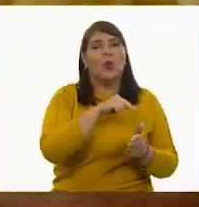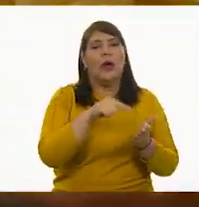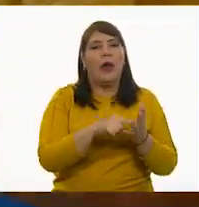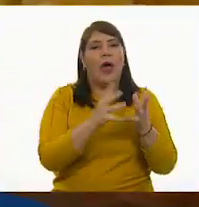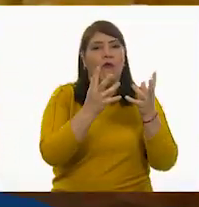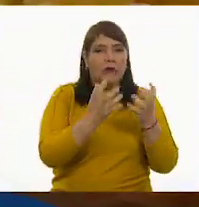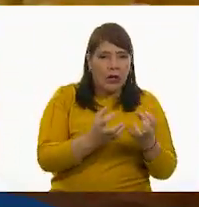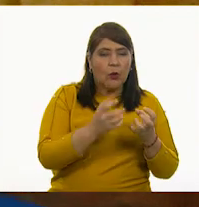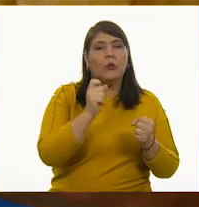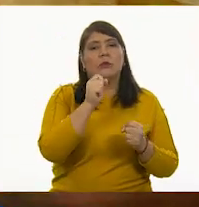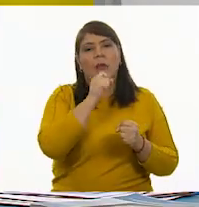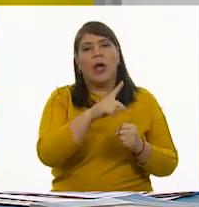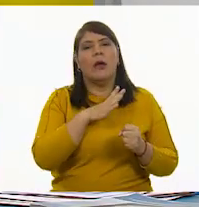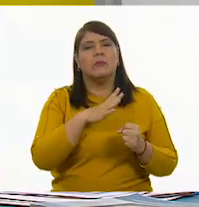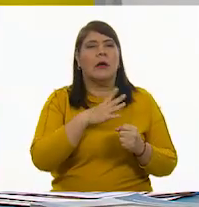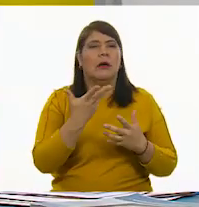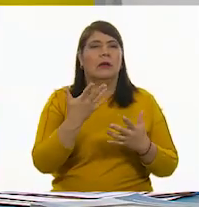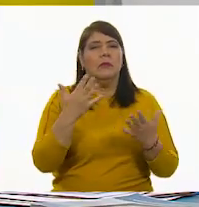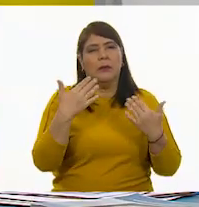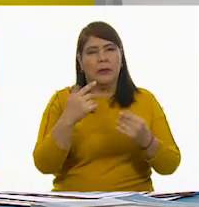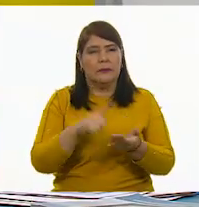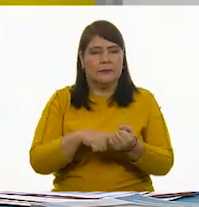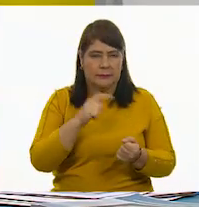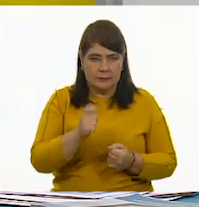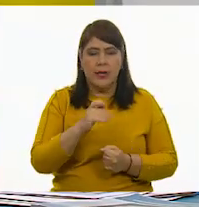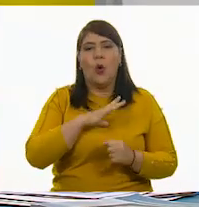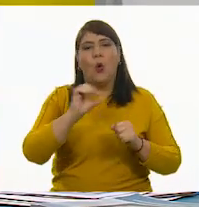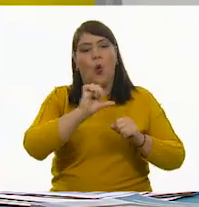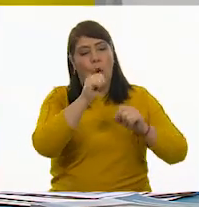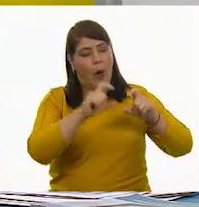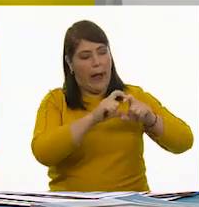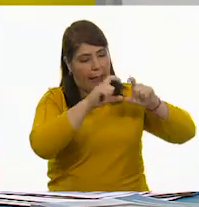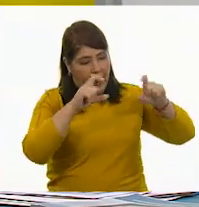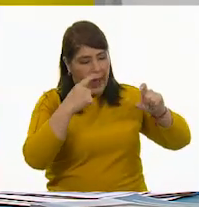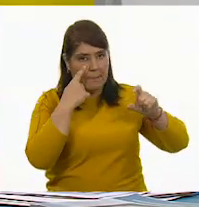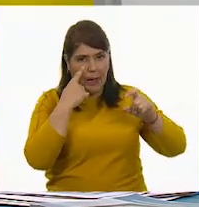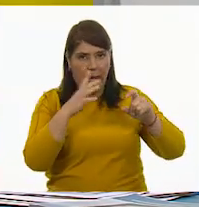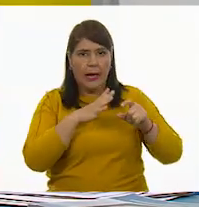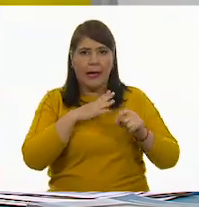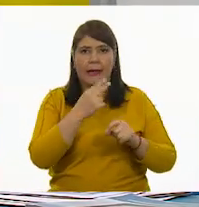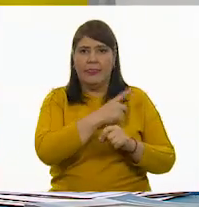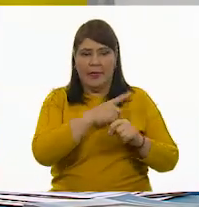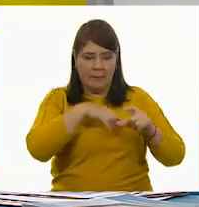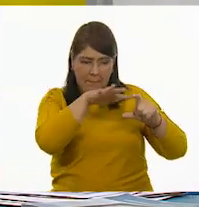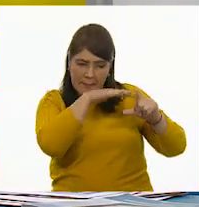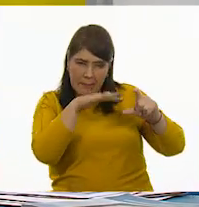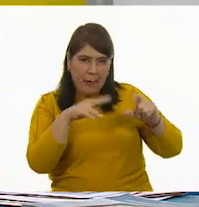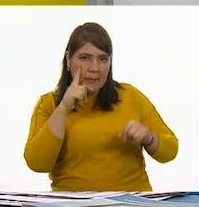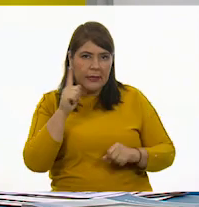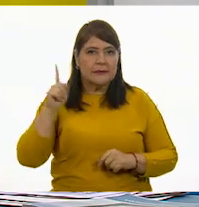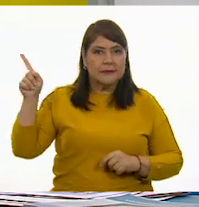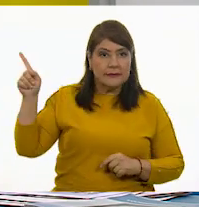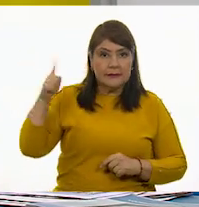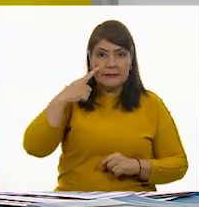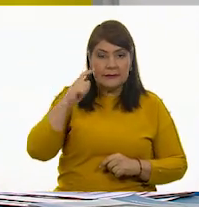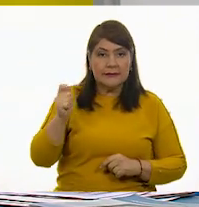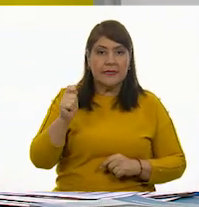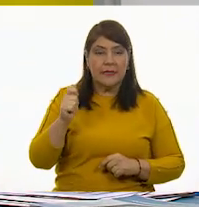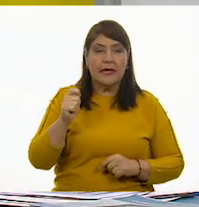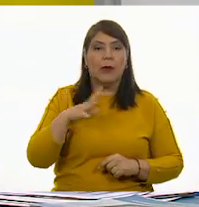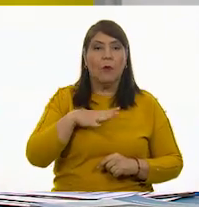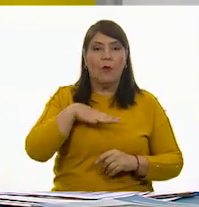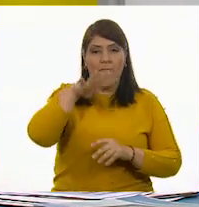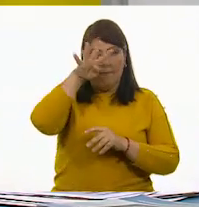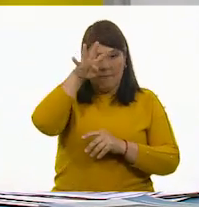Bien, vámonos con otra etiqueta más que debe aparecer en todo producto envasado, que es el código de